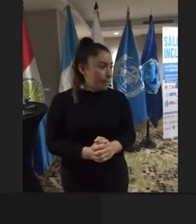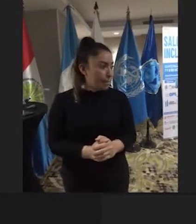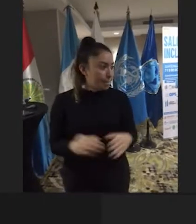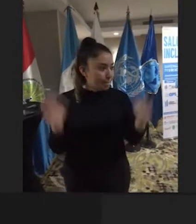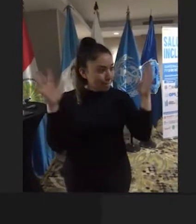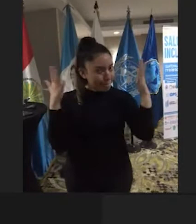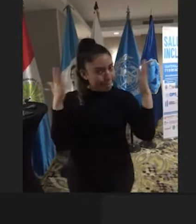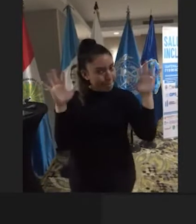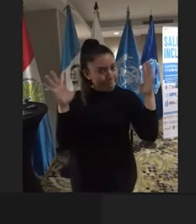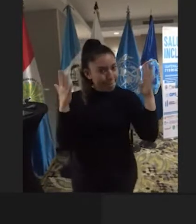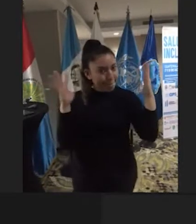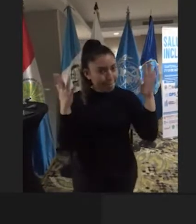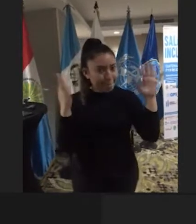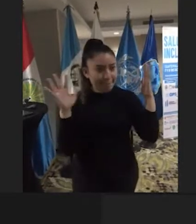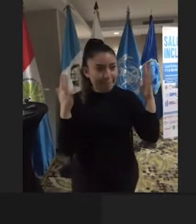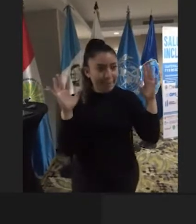Gracias. Muchas gracias.